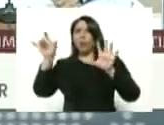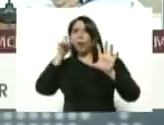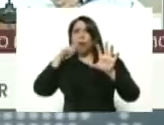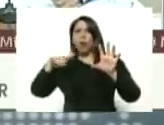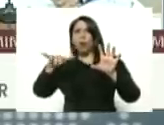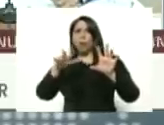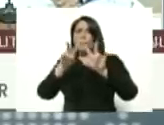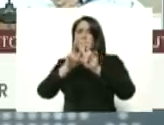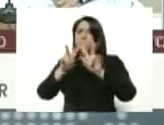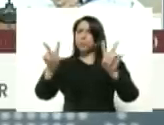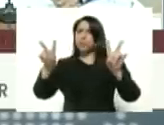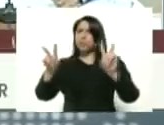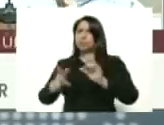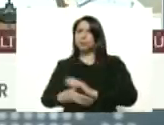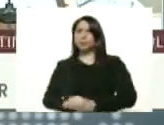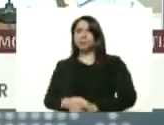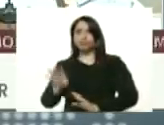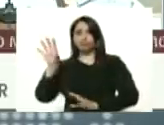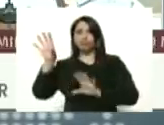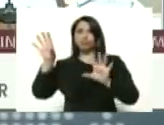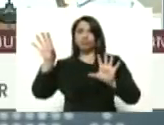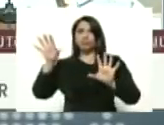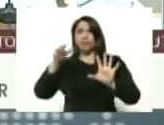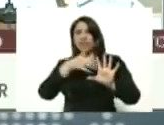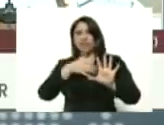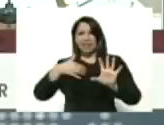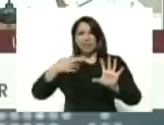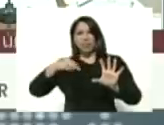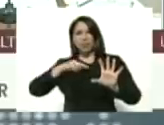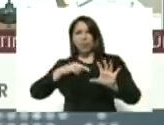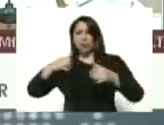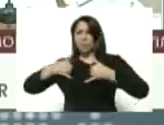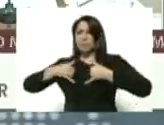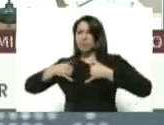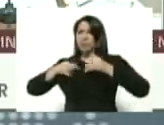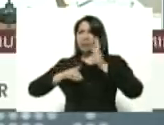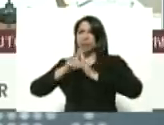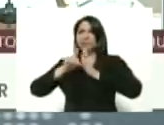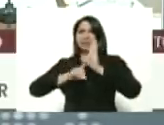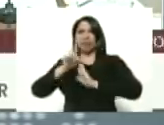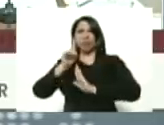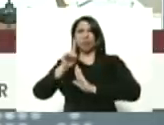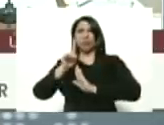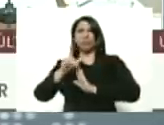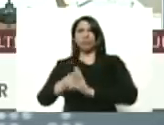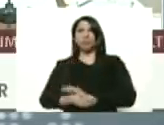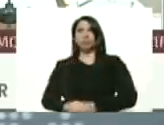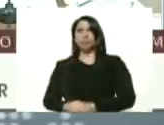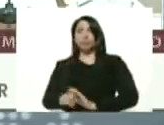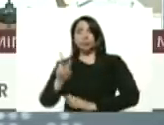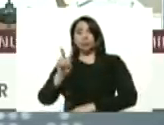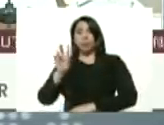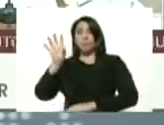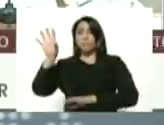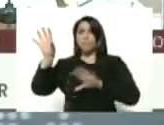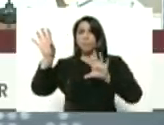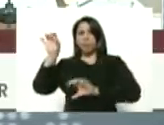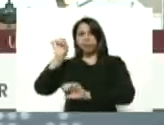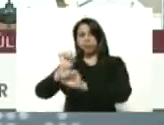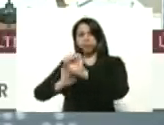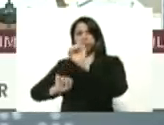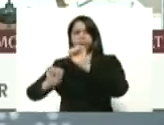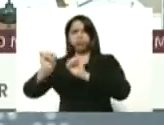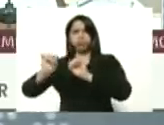pueblos pacíficos que lo que queremos es nuestro propio desarrollo dos pueblos rebeldes dos